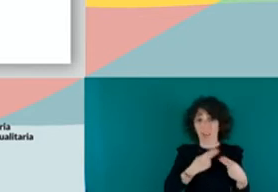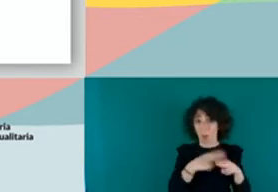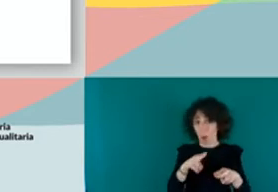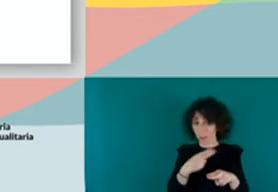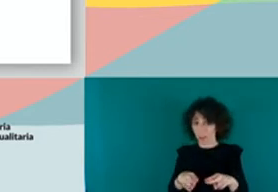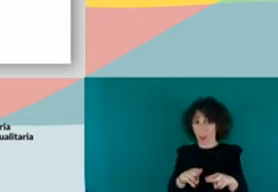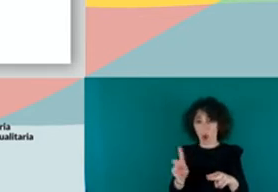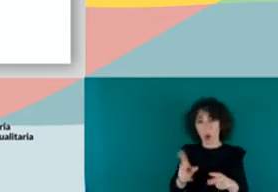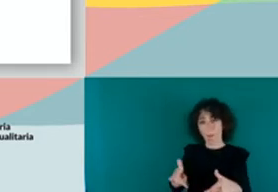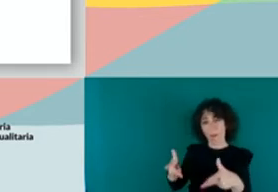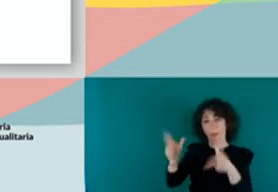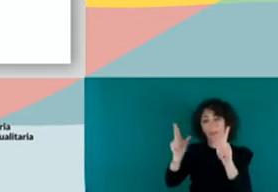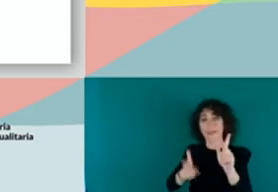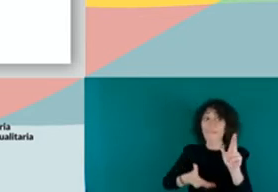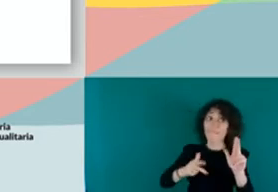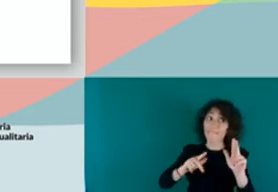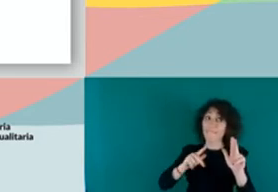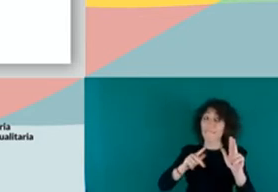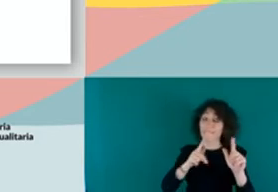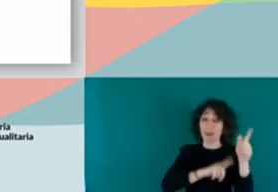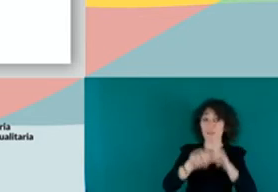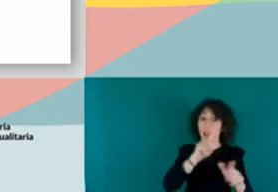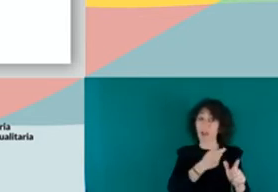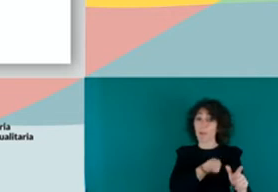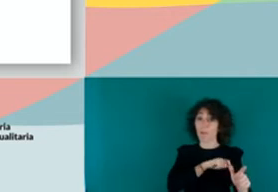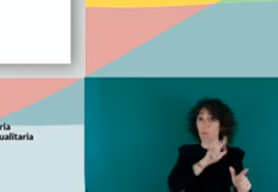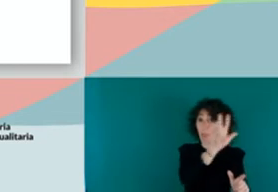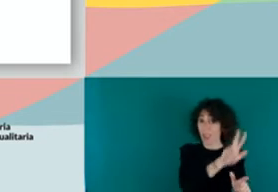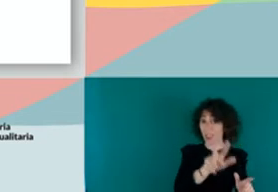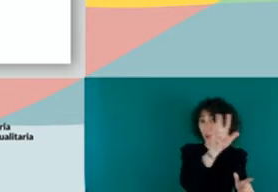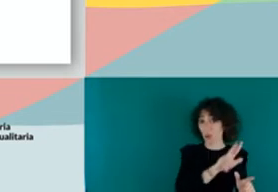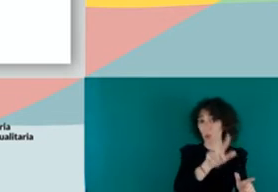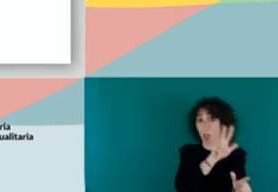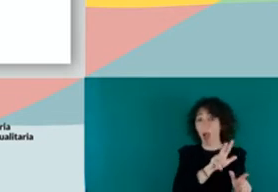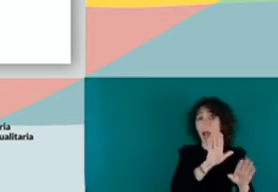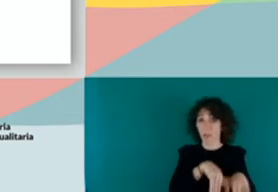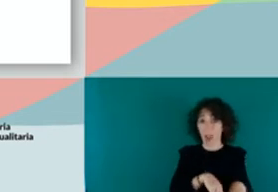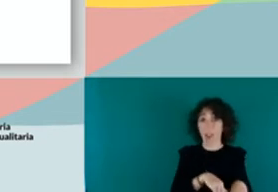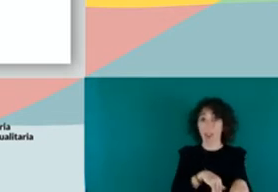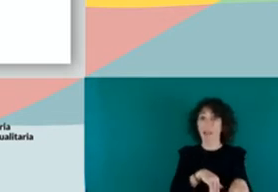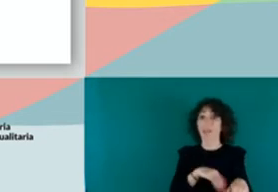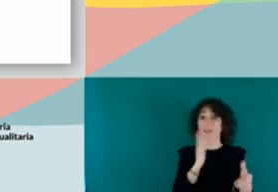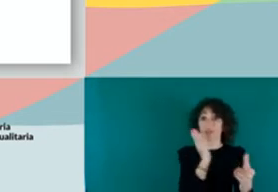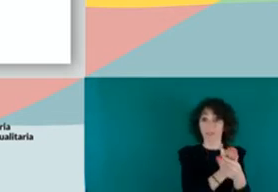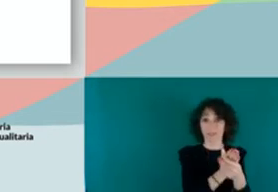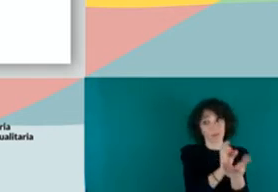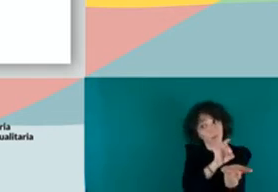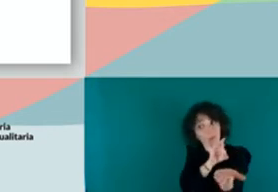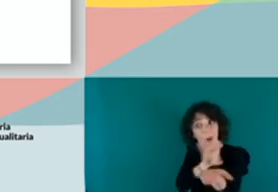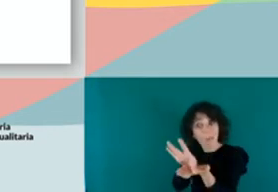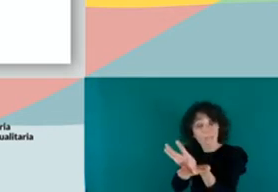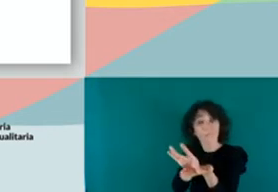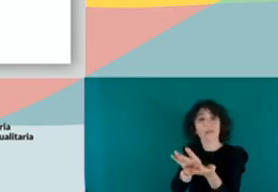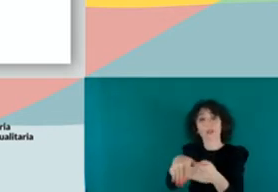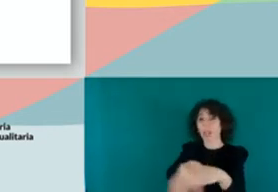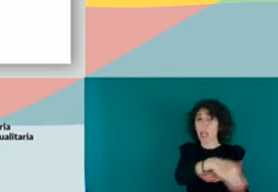no le permitíamos ir a la península del recurso humanitario se le expulsó y se quedó en situación de calle y un día apareció